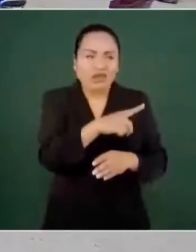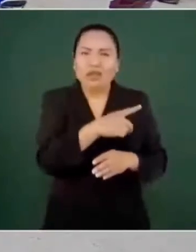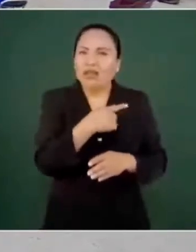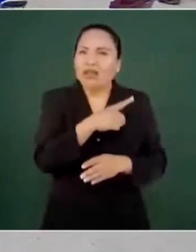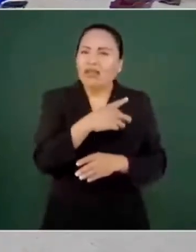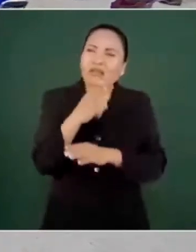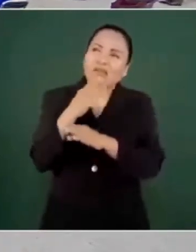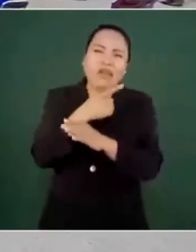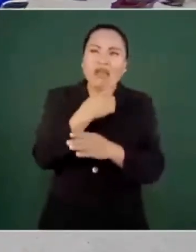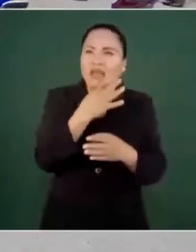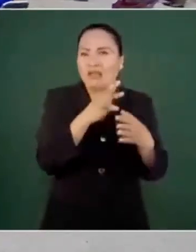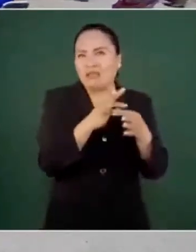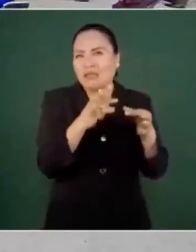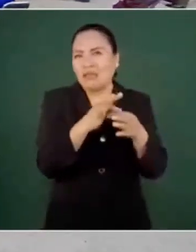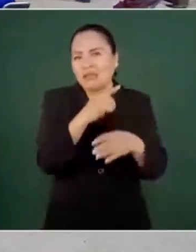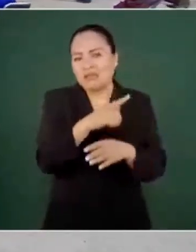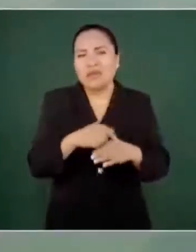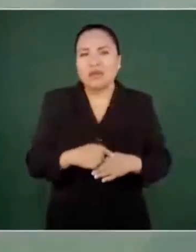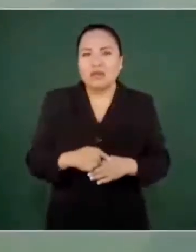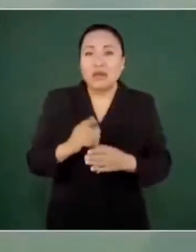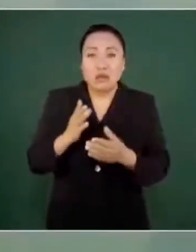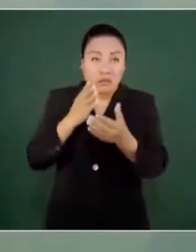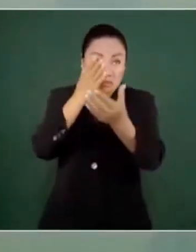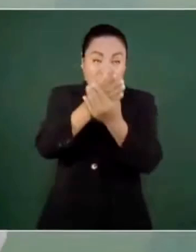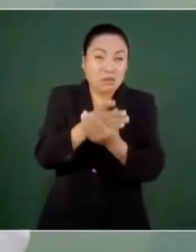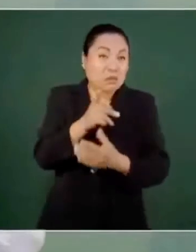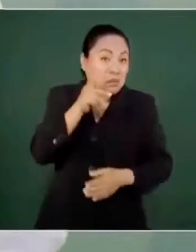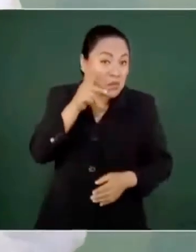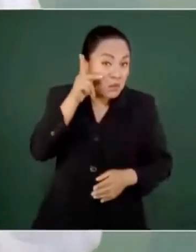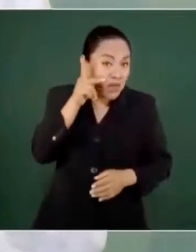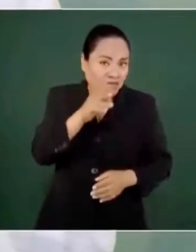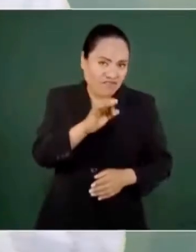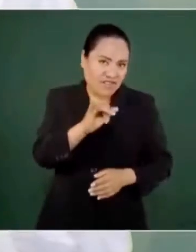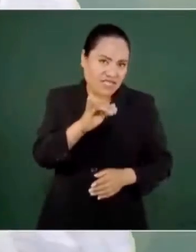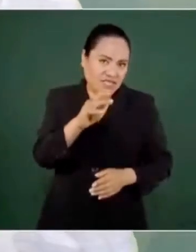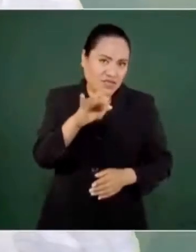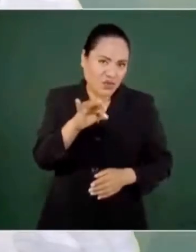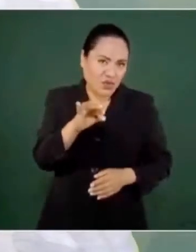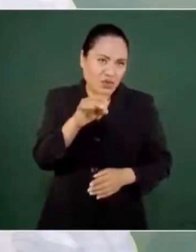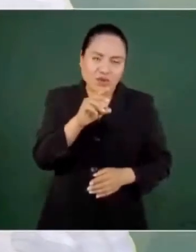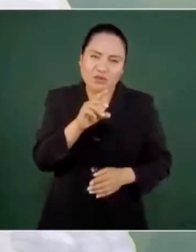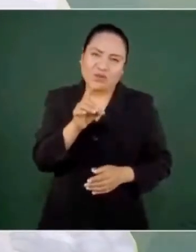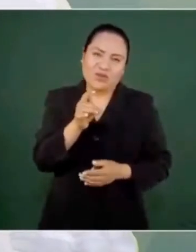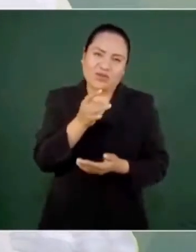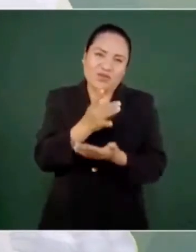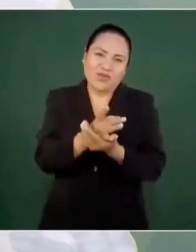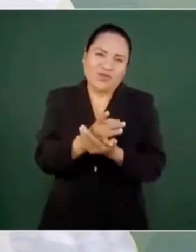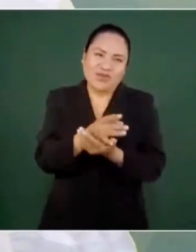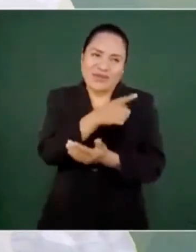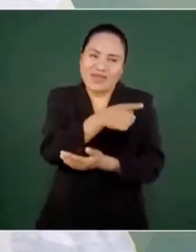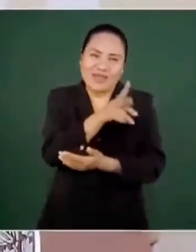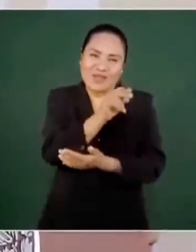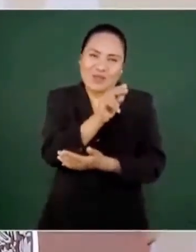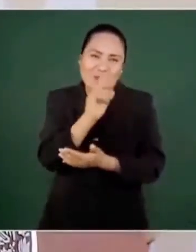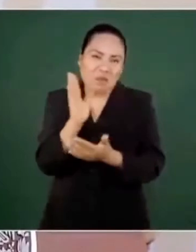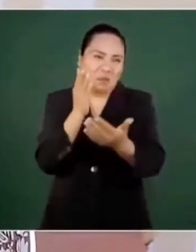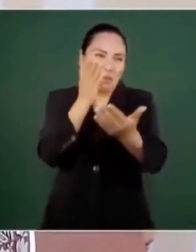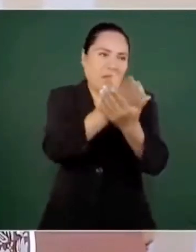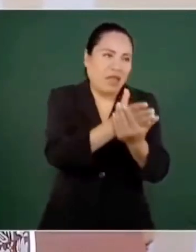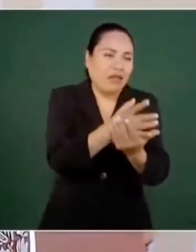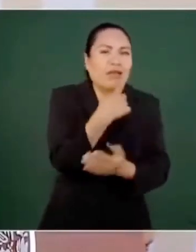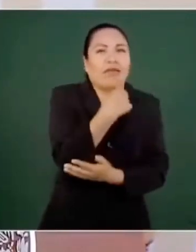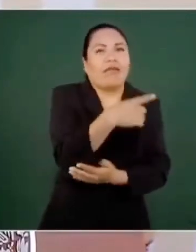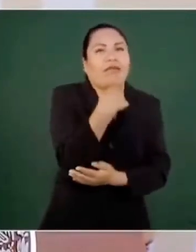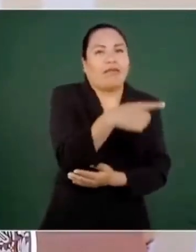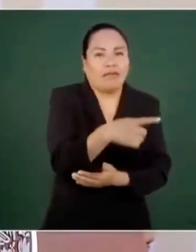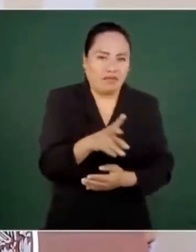Con el único que no me van a acusar es con el papa Francisco Jorge, o a